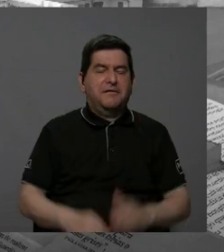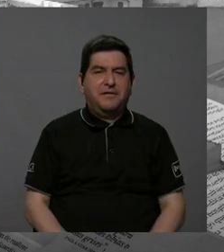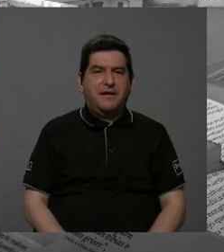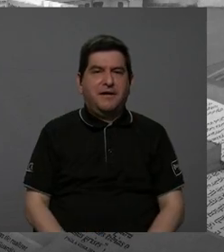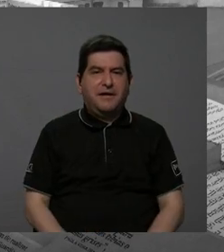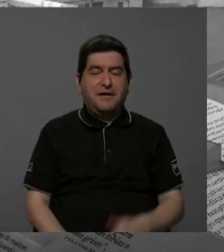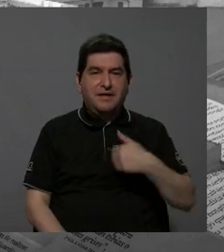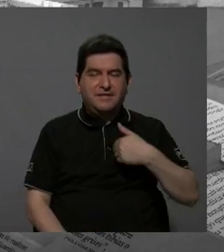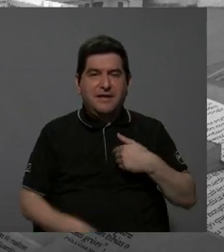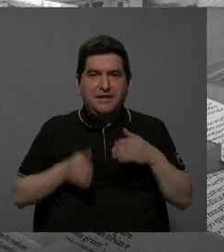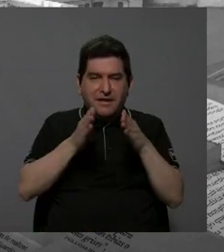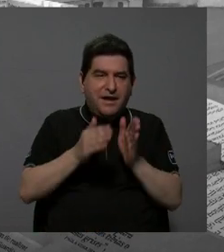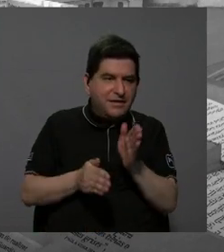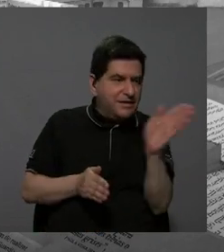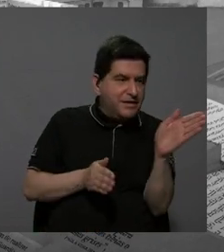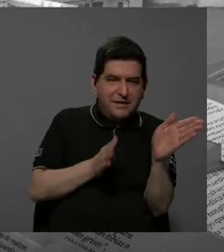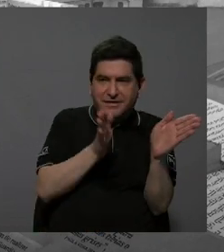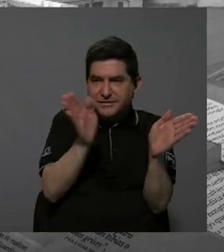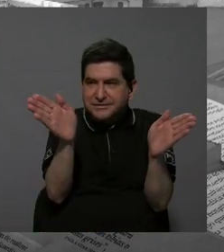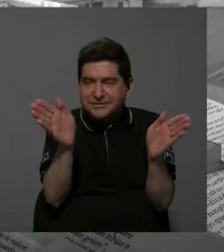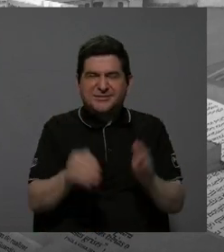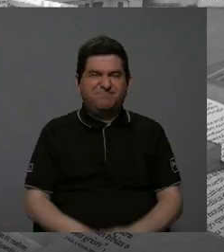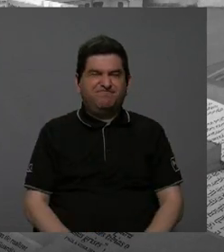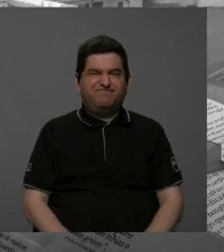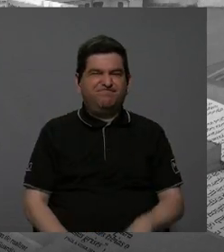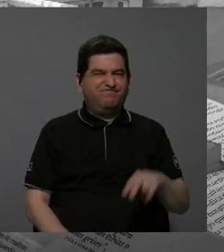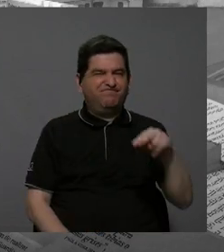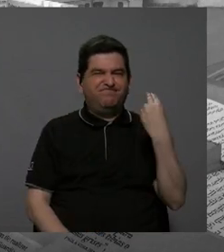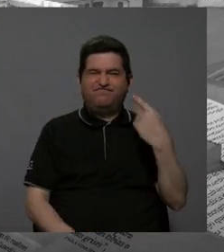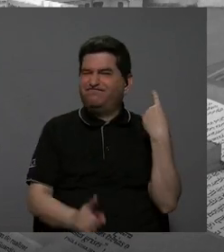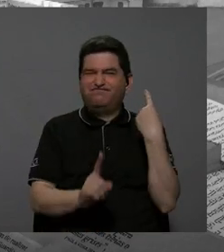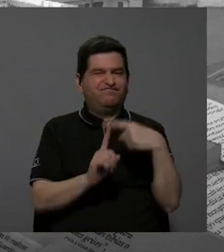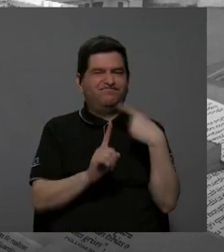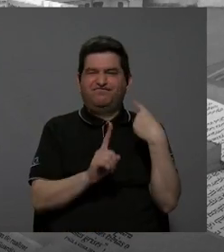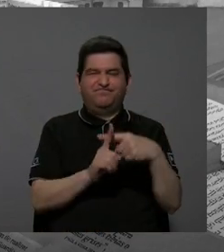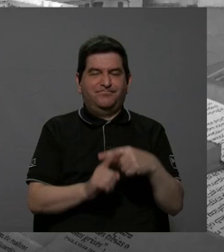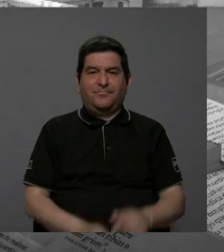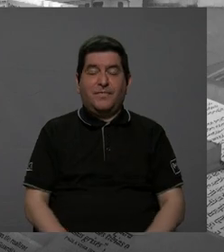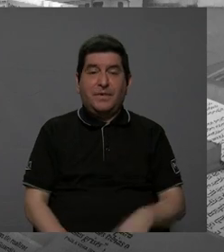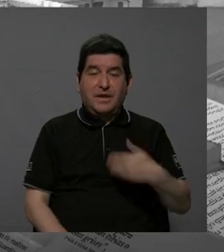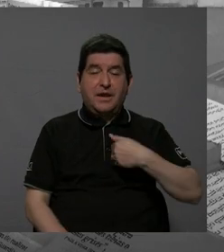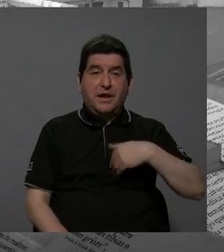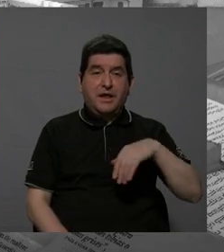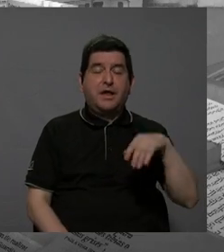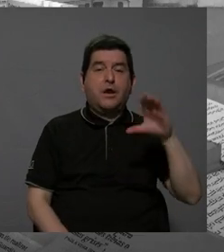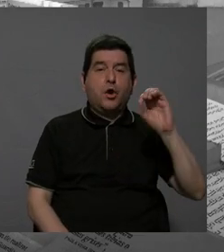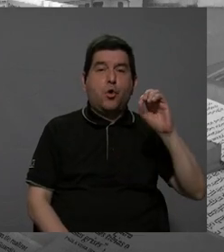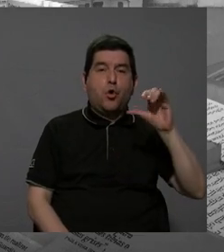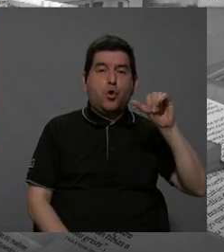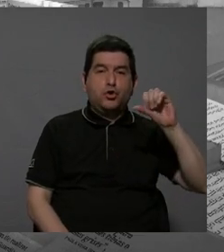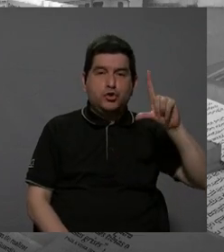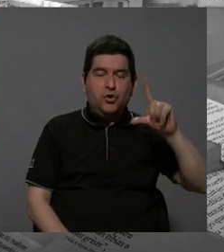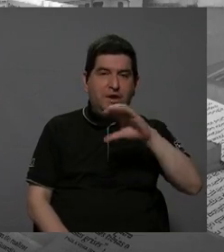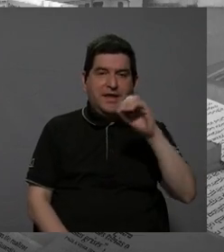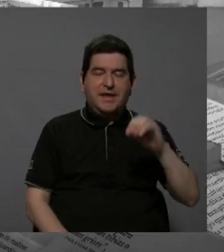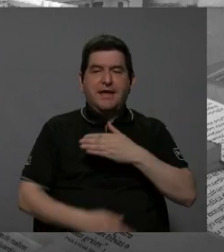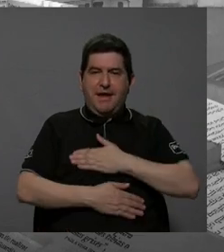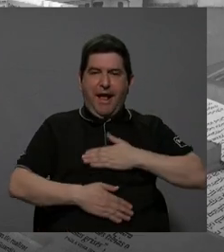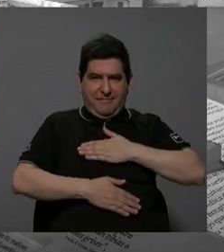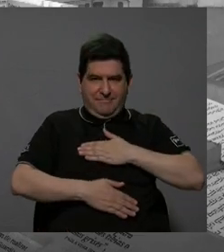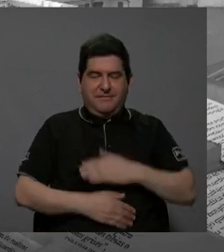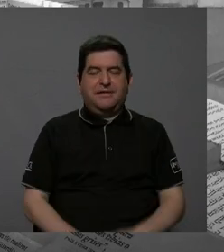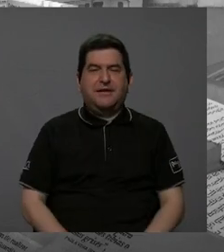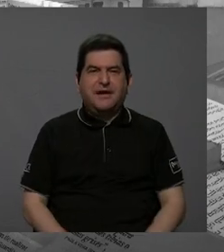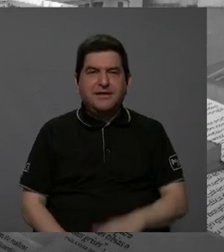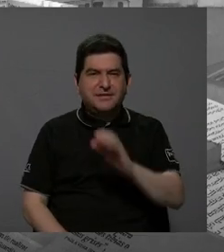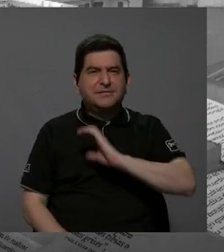las radiales en donde las noticias no son tan positivas. Ahí tenemos la radial del Coyol y la radial de Atenas, en donde vemos que la calidad de los